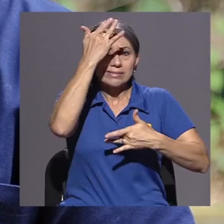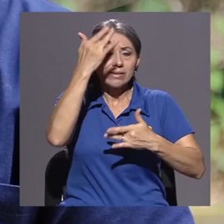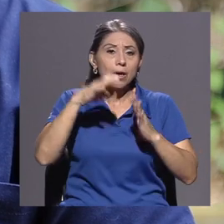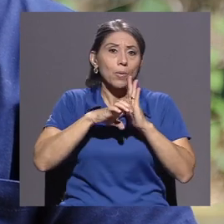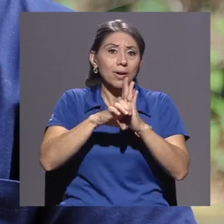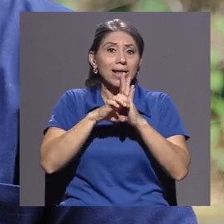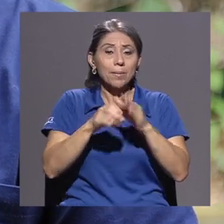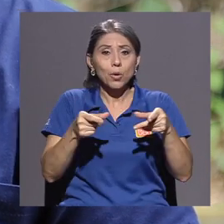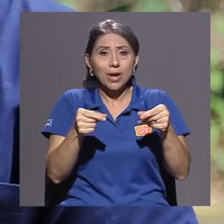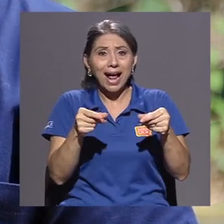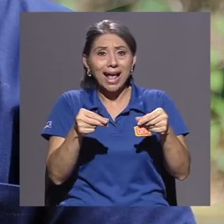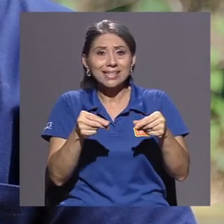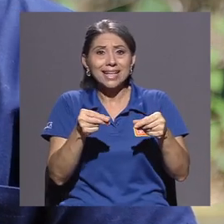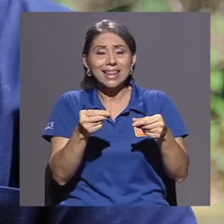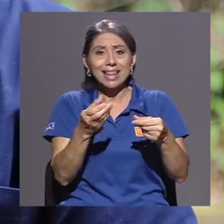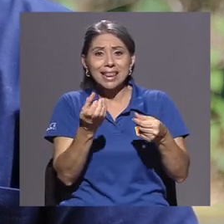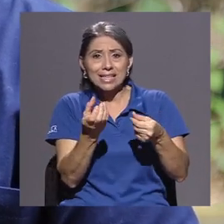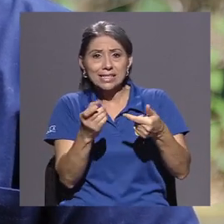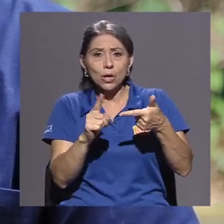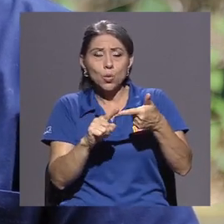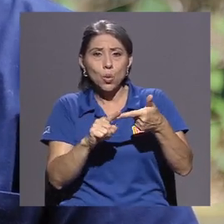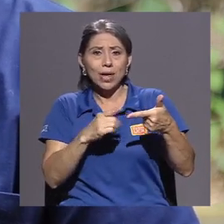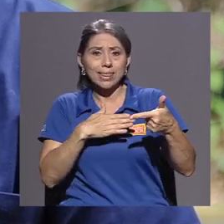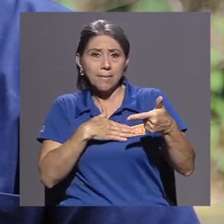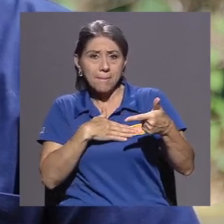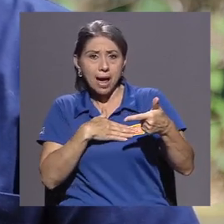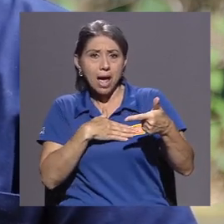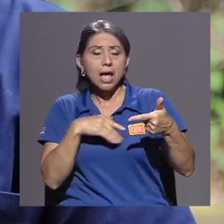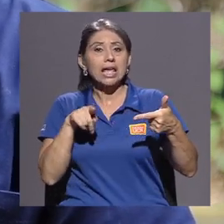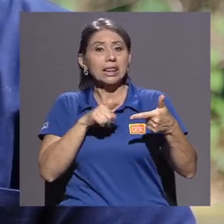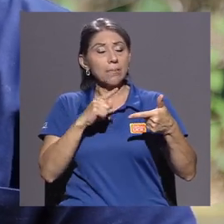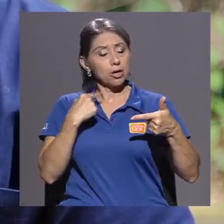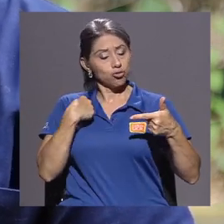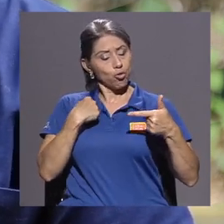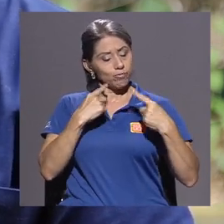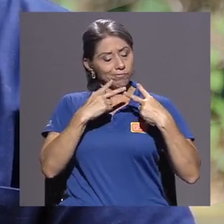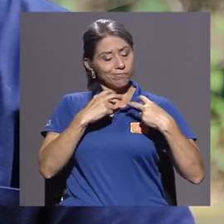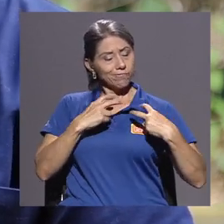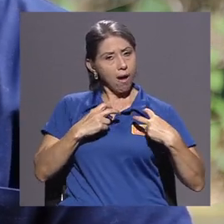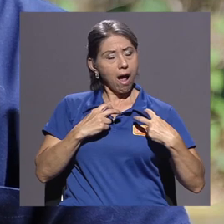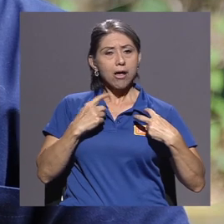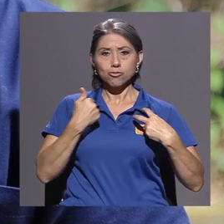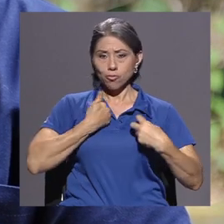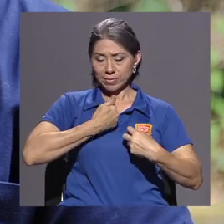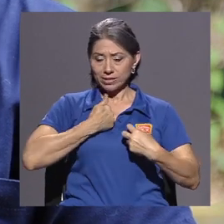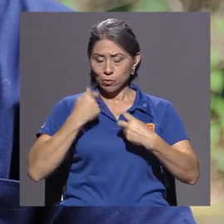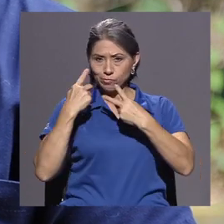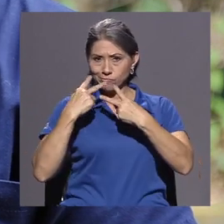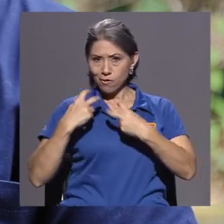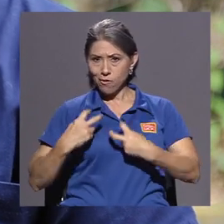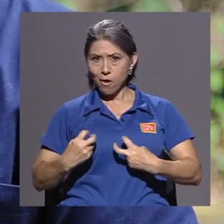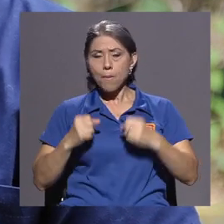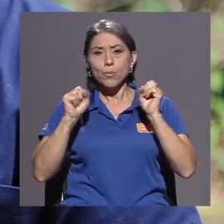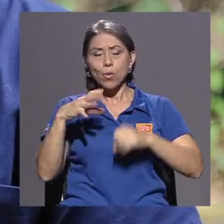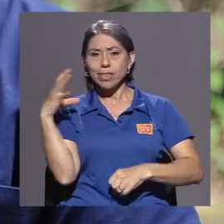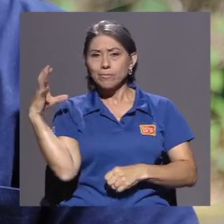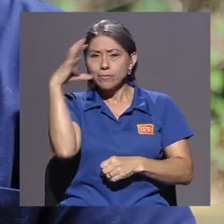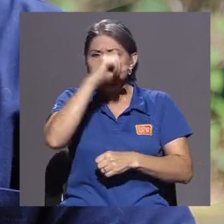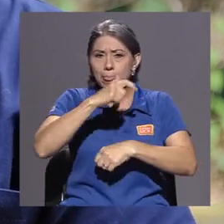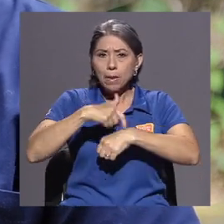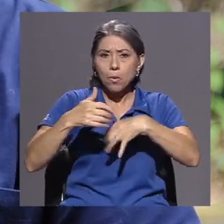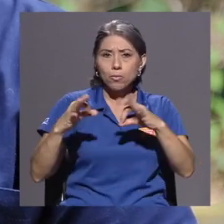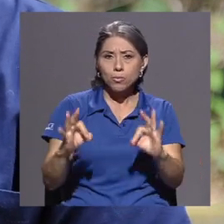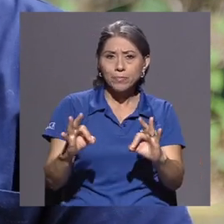cáncer de testículo y el cáncer de mama que la autoexaminación permite que podamos detectar más a tiempo, evitar que